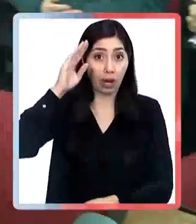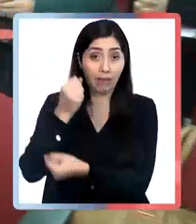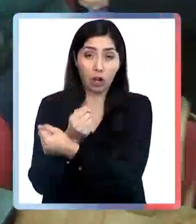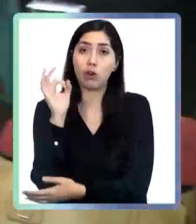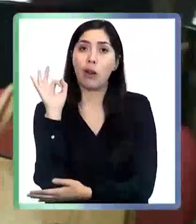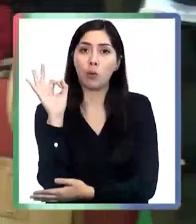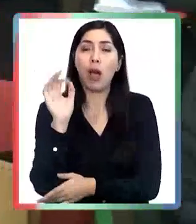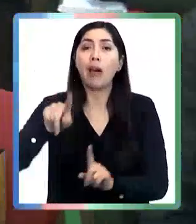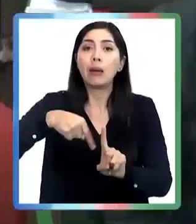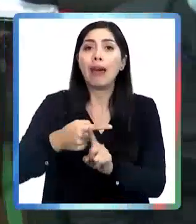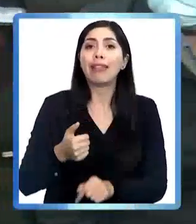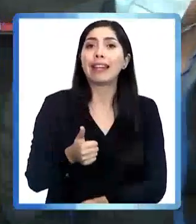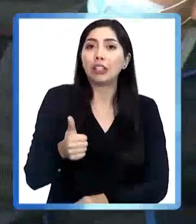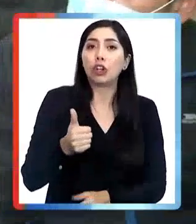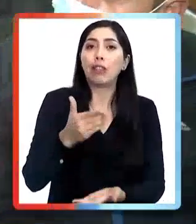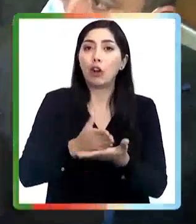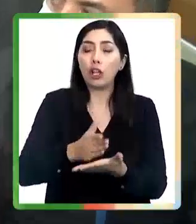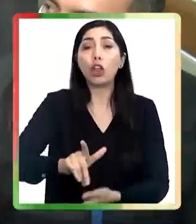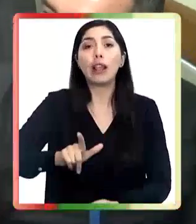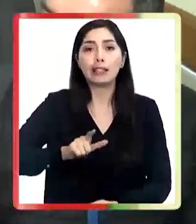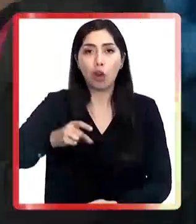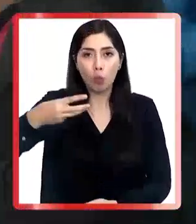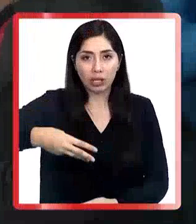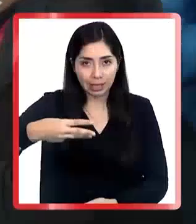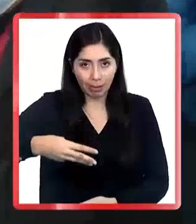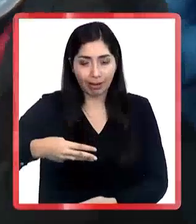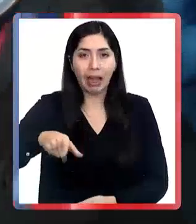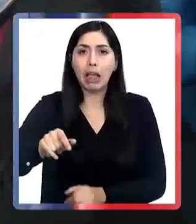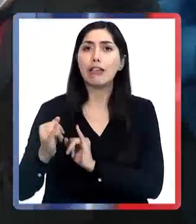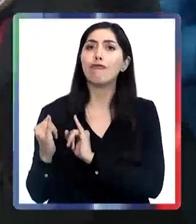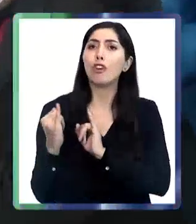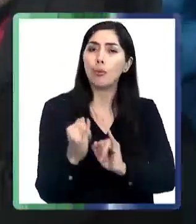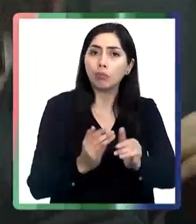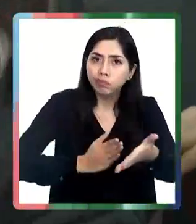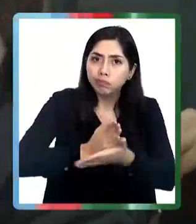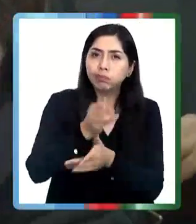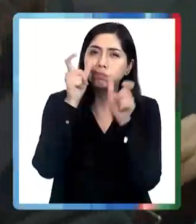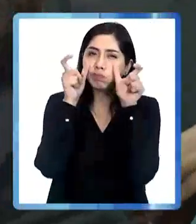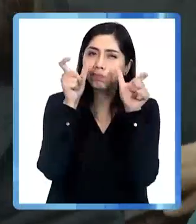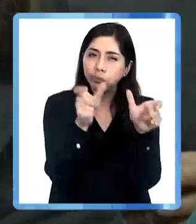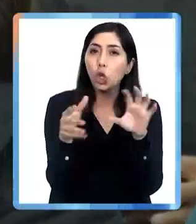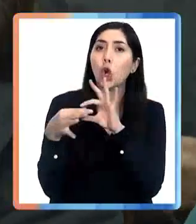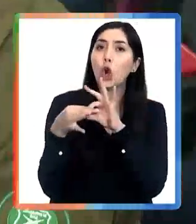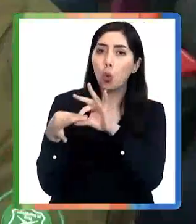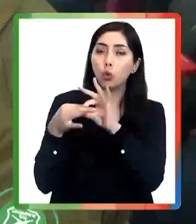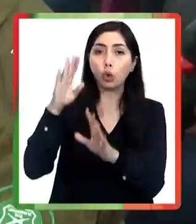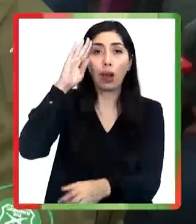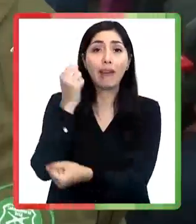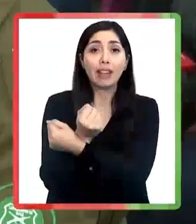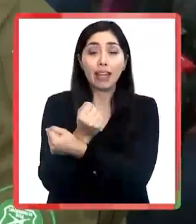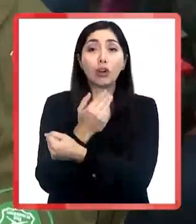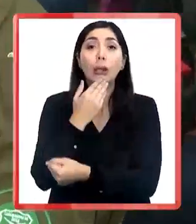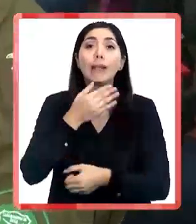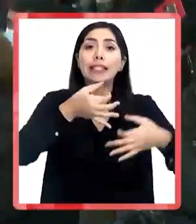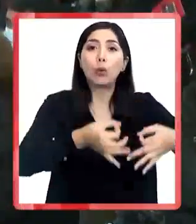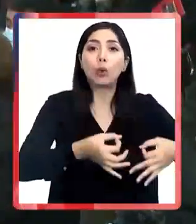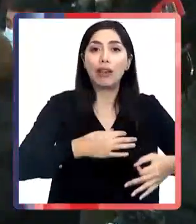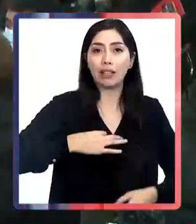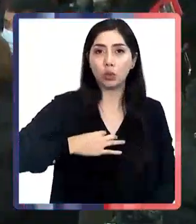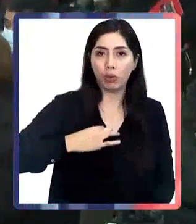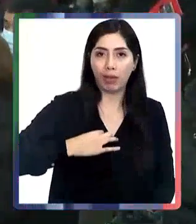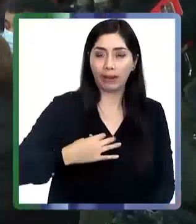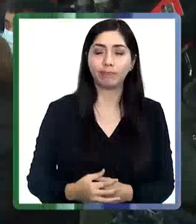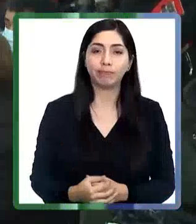además de los directores de colegios y liceos municipalizados, donde se informó del inicio de patrullajes conjuntos entre carabineros y seguridad